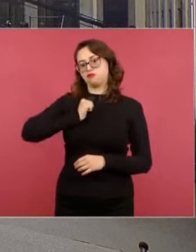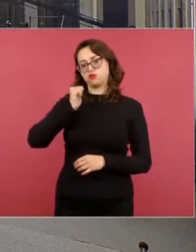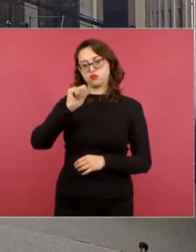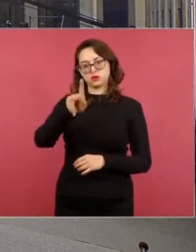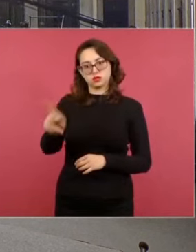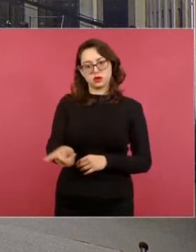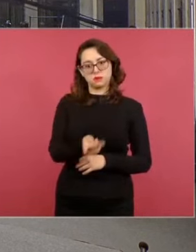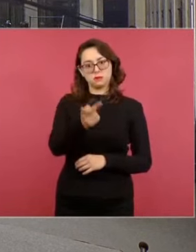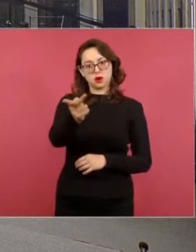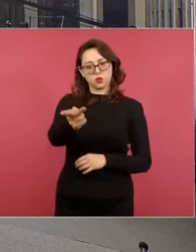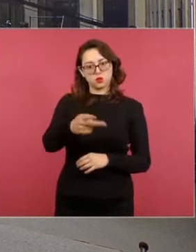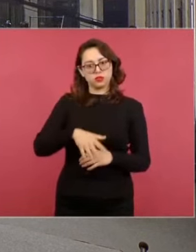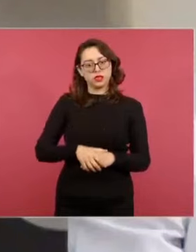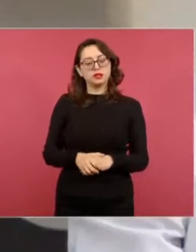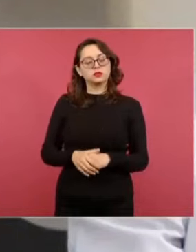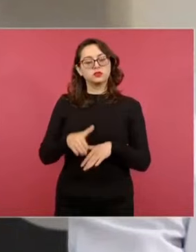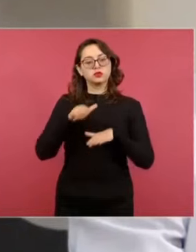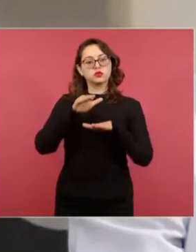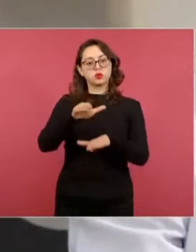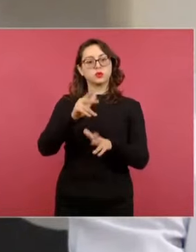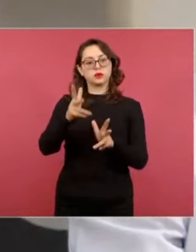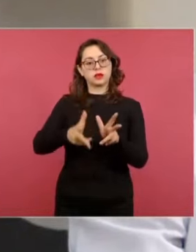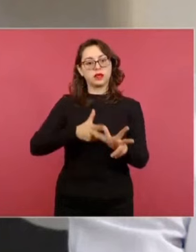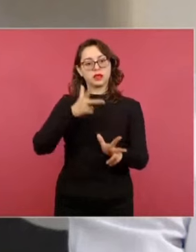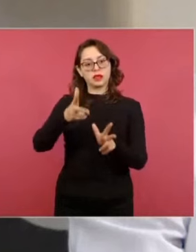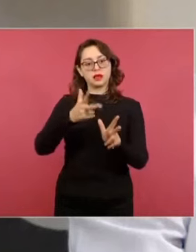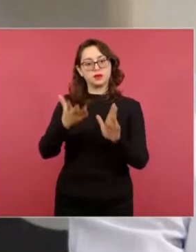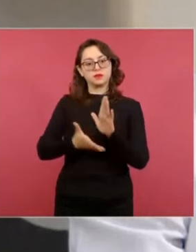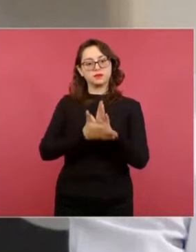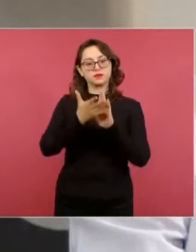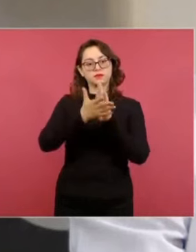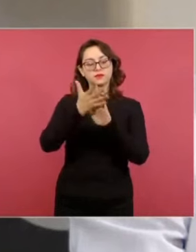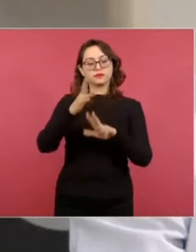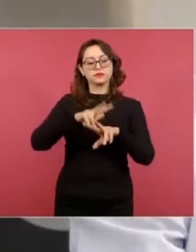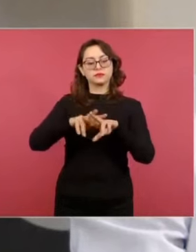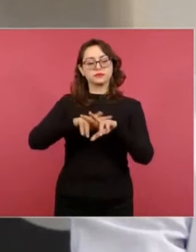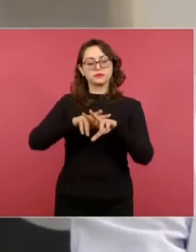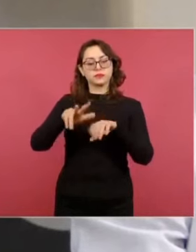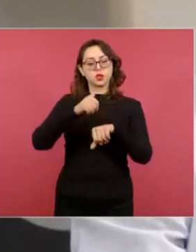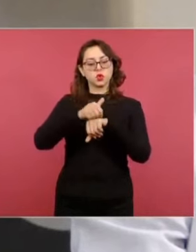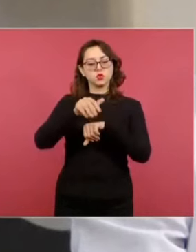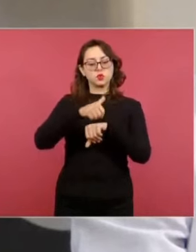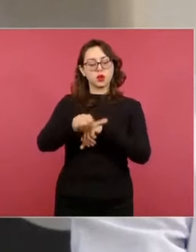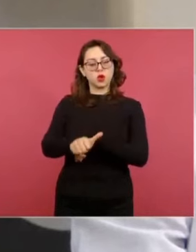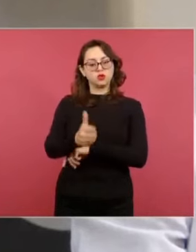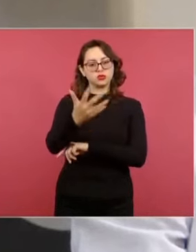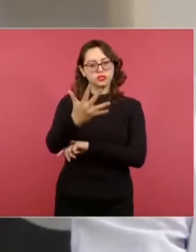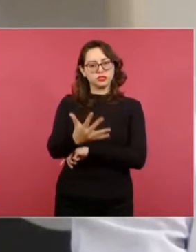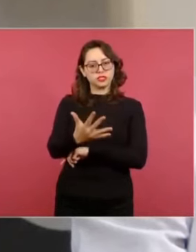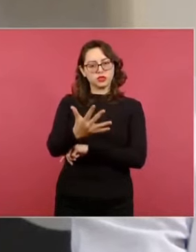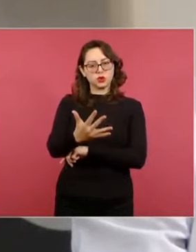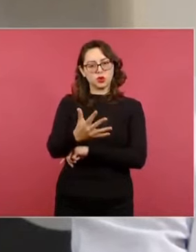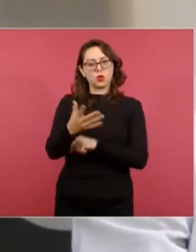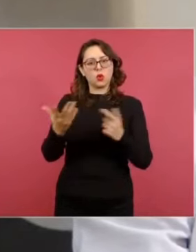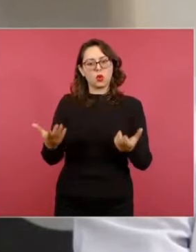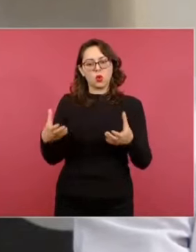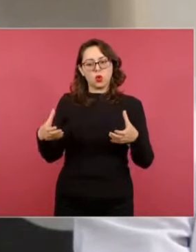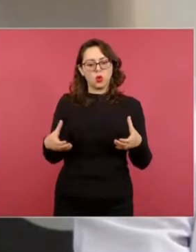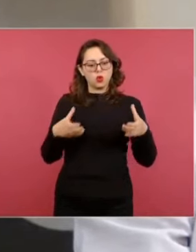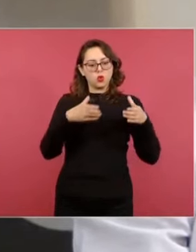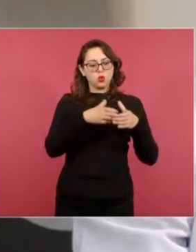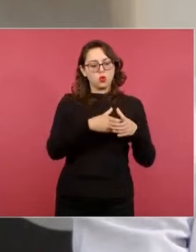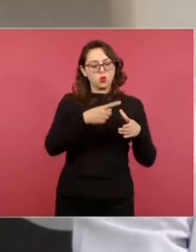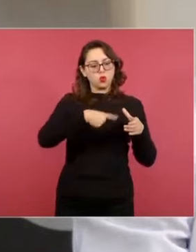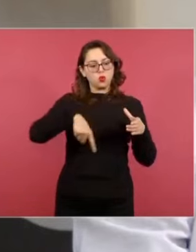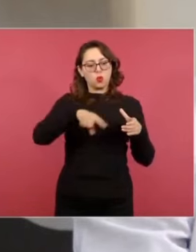a la construcción del Tren Maya, específicamente en el tramo cinco. Hay algunos activistas en la